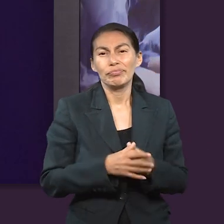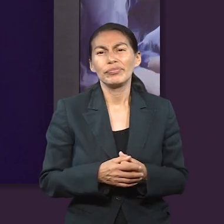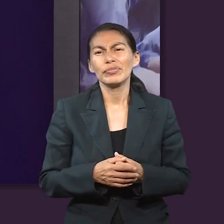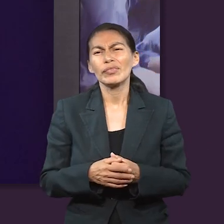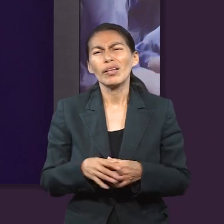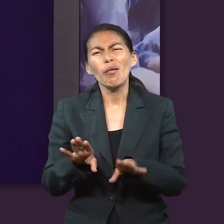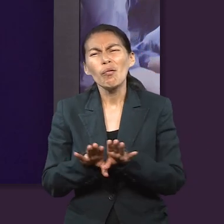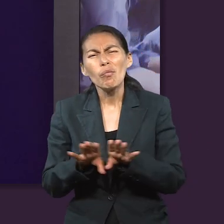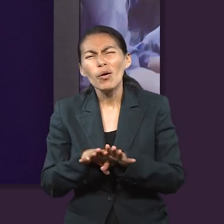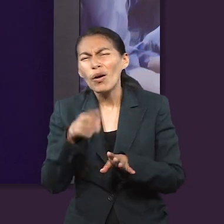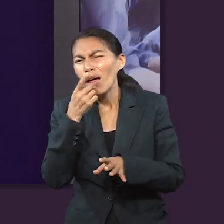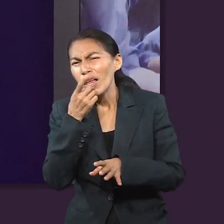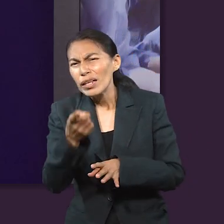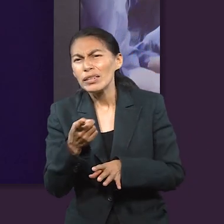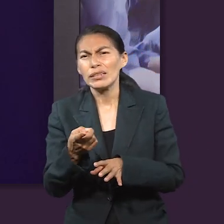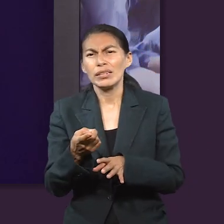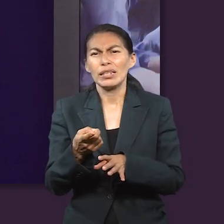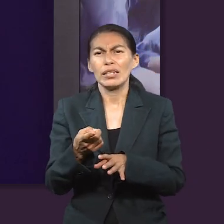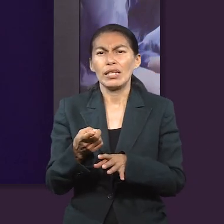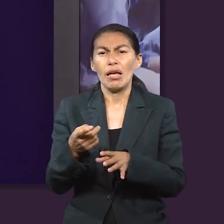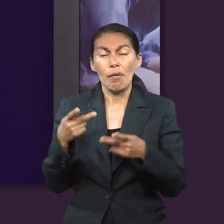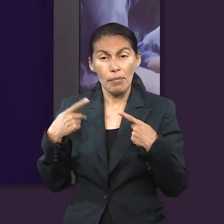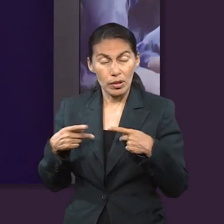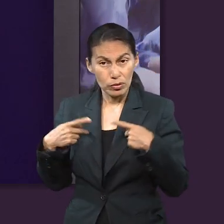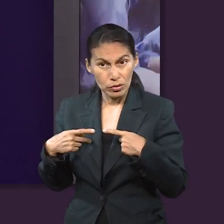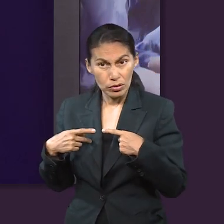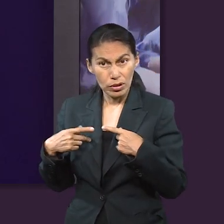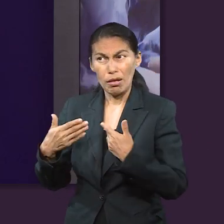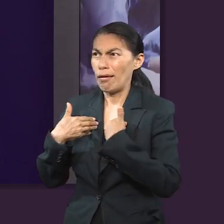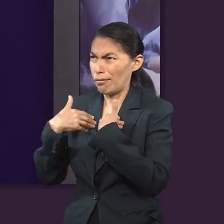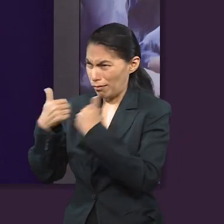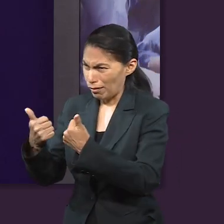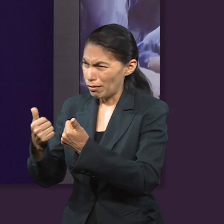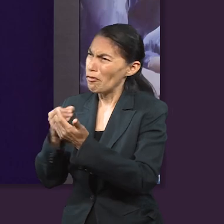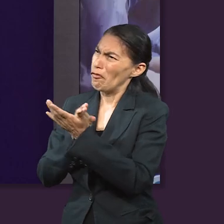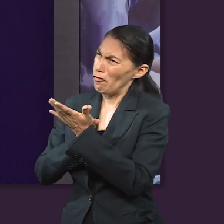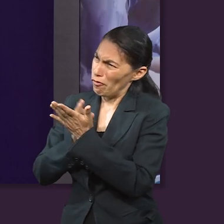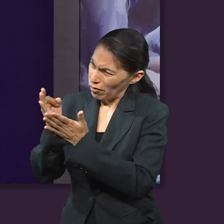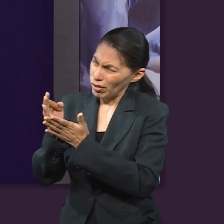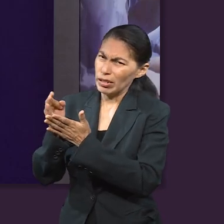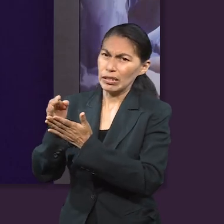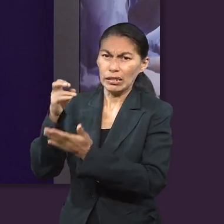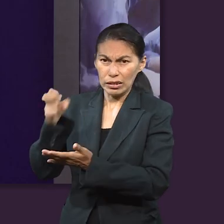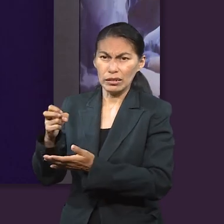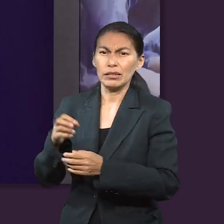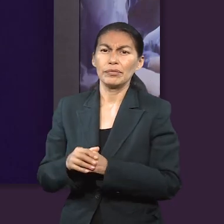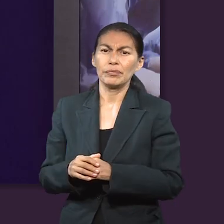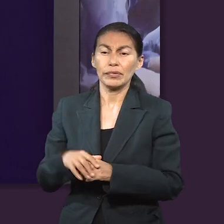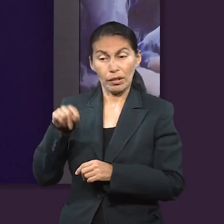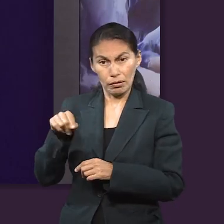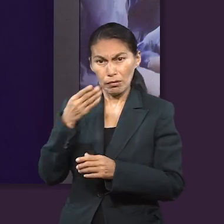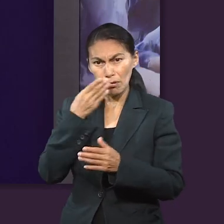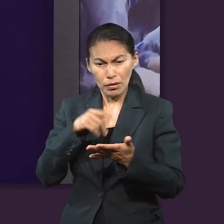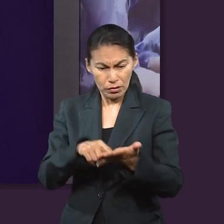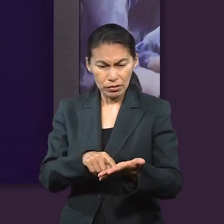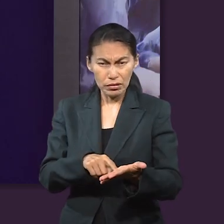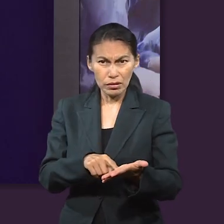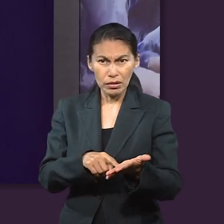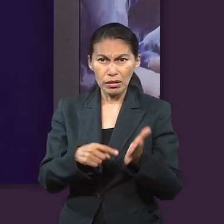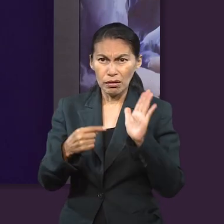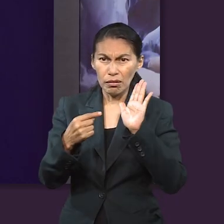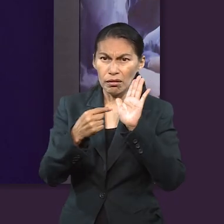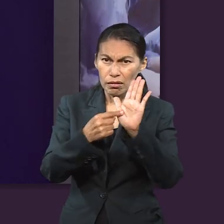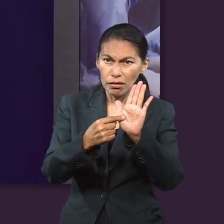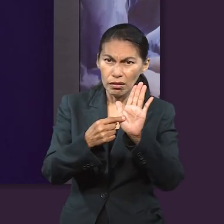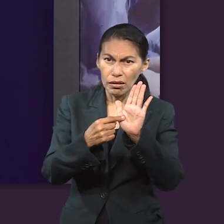mensaje que la lección intenta hacernos relacionar, porque trata de distinguir a los entendidos, ¿no? Sí. Los